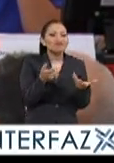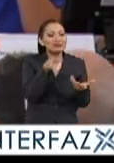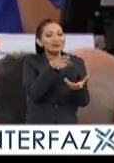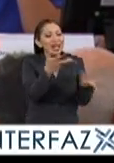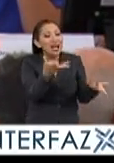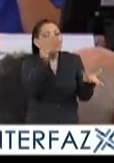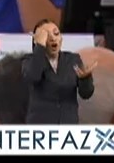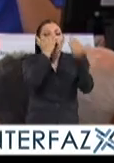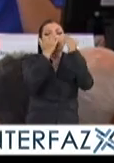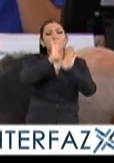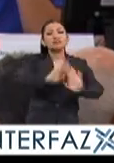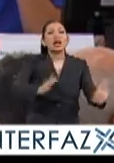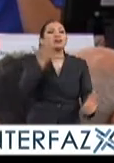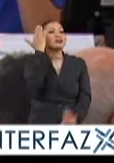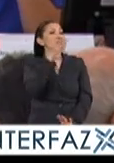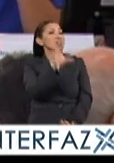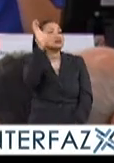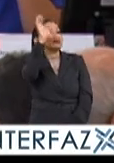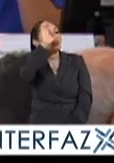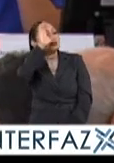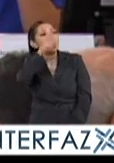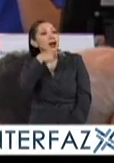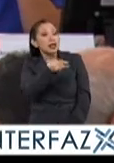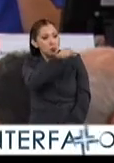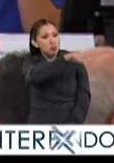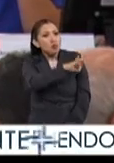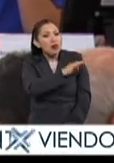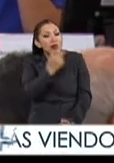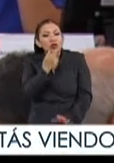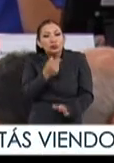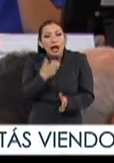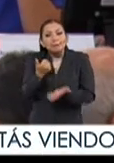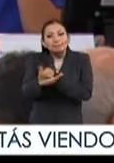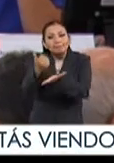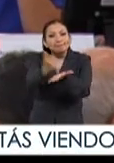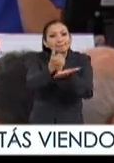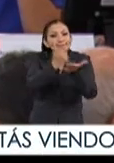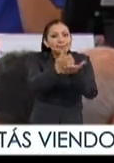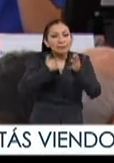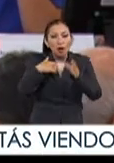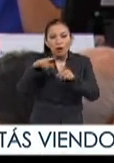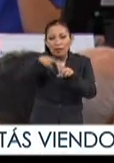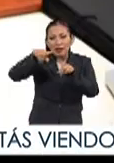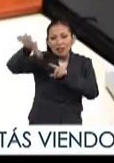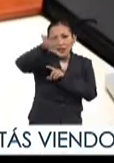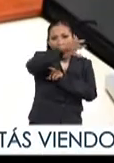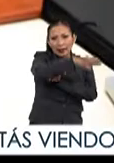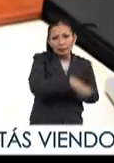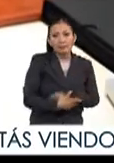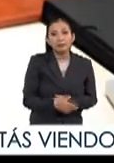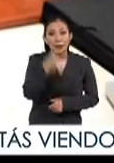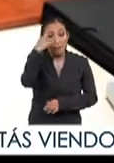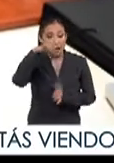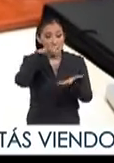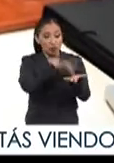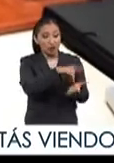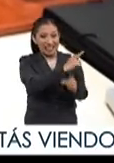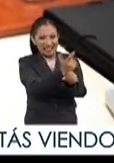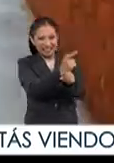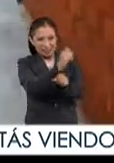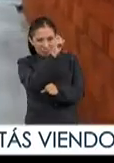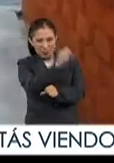adquiera los conocimientos científicos y los pueda además poner en juego de manera interdisciplinaria. Para apoyar a la